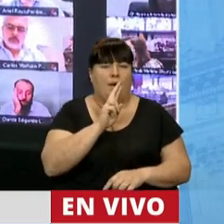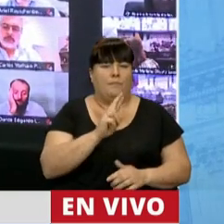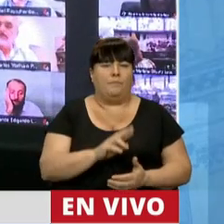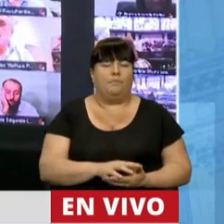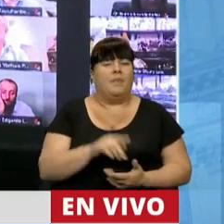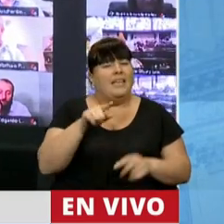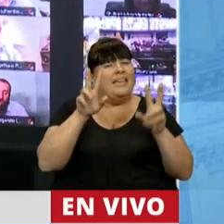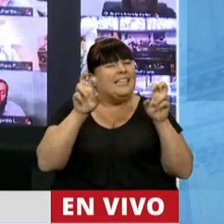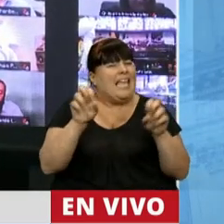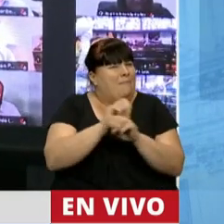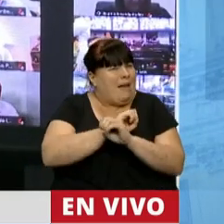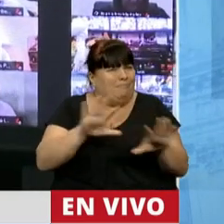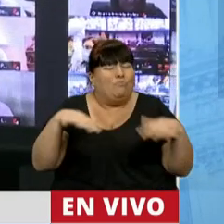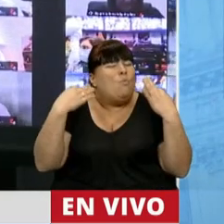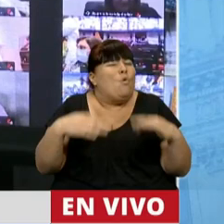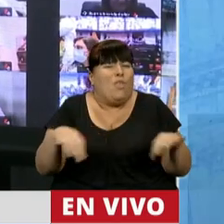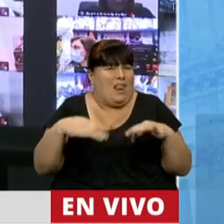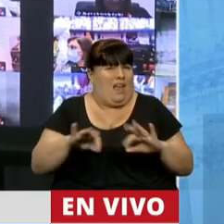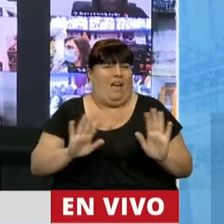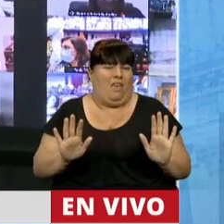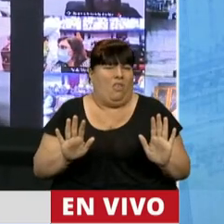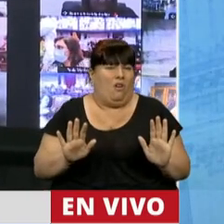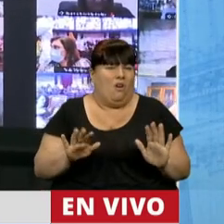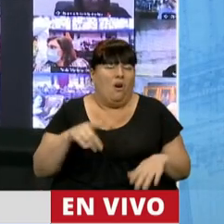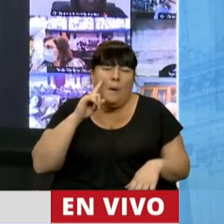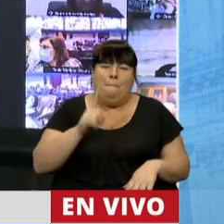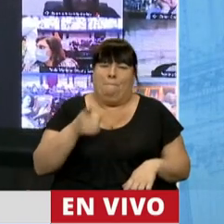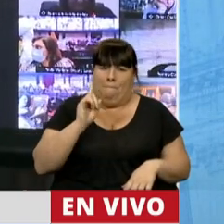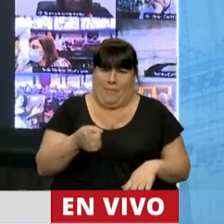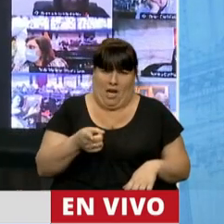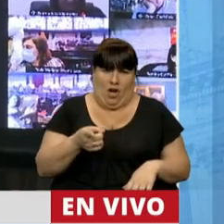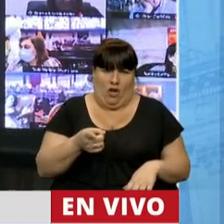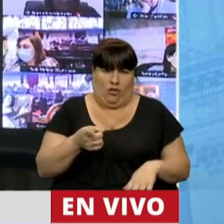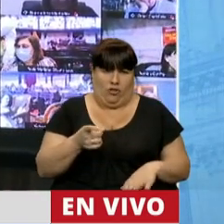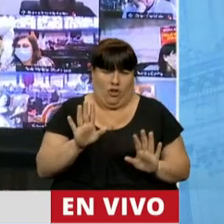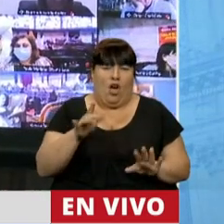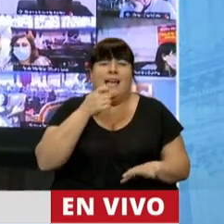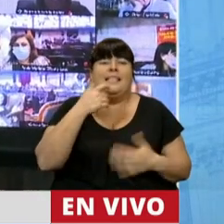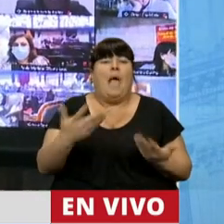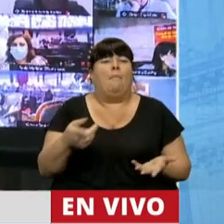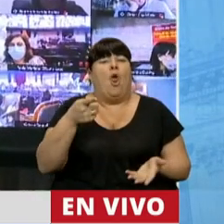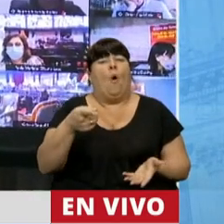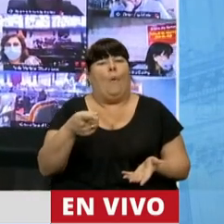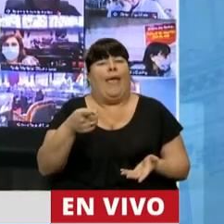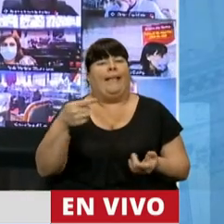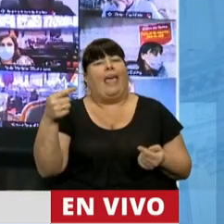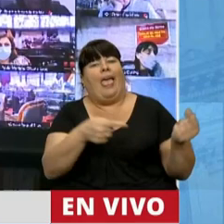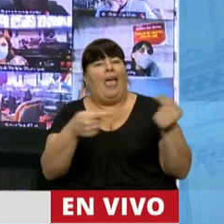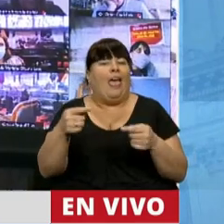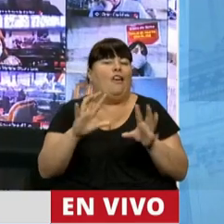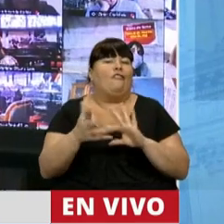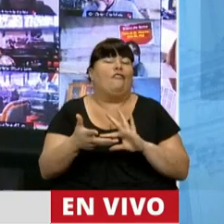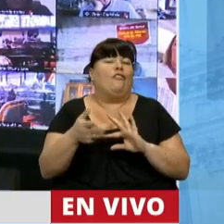Es un tema terriblemente sensible y muy peligroso que pueda ser utilizado muchas veces